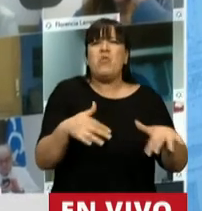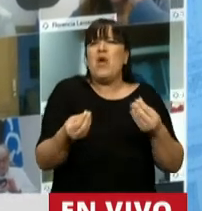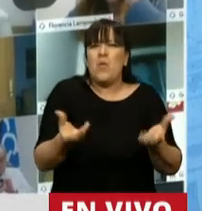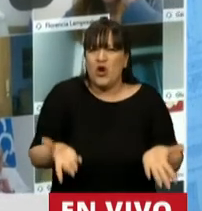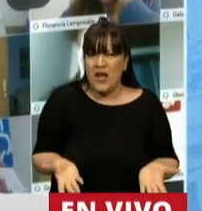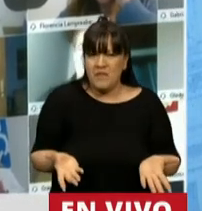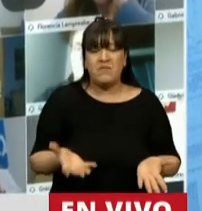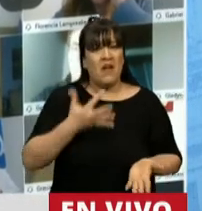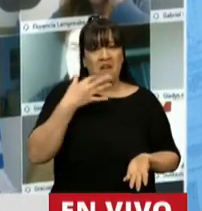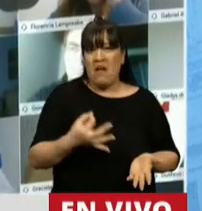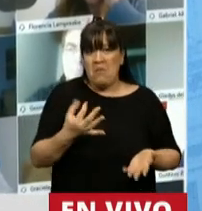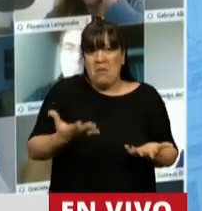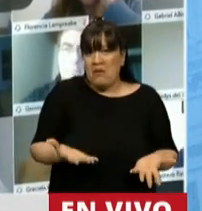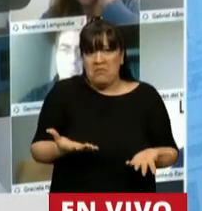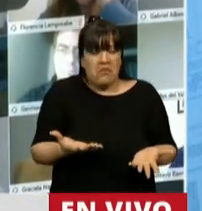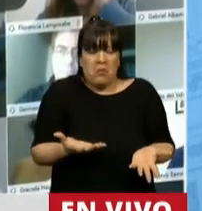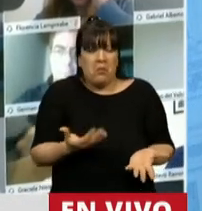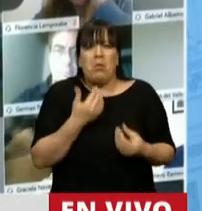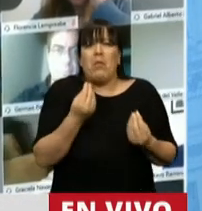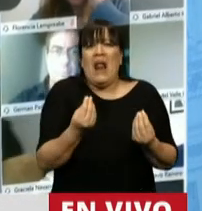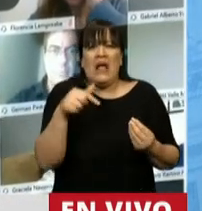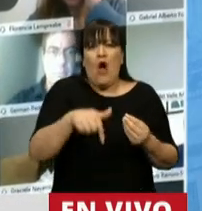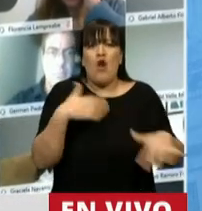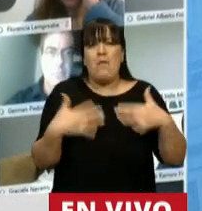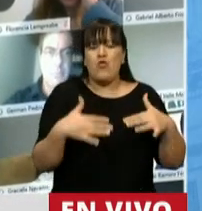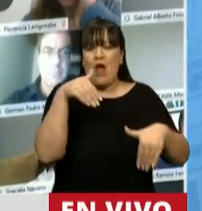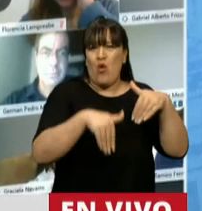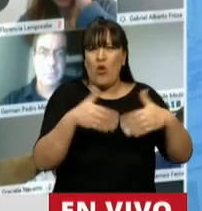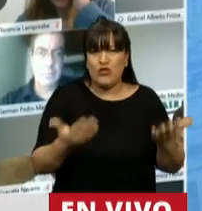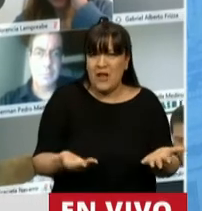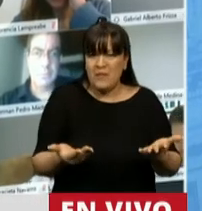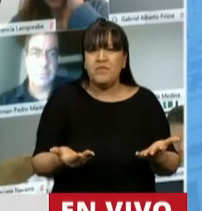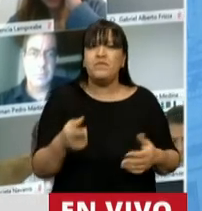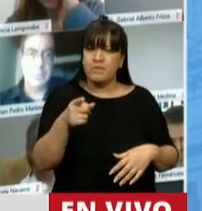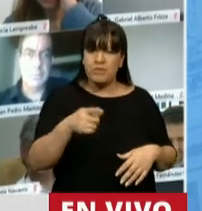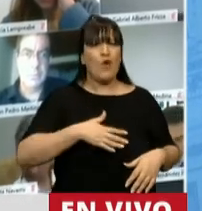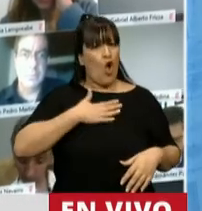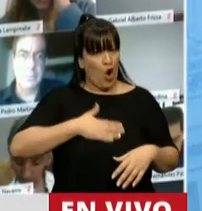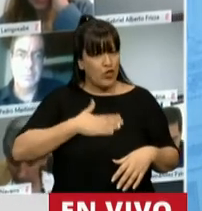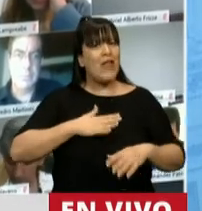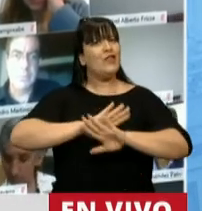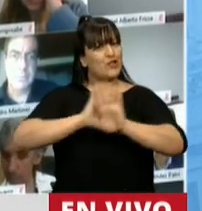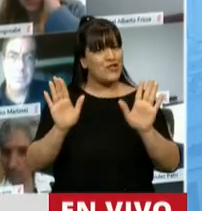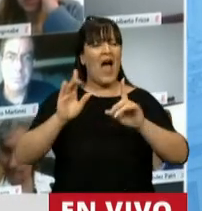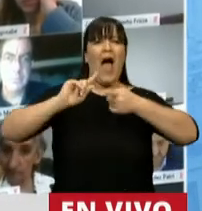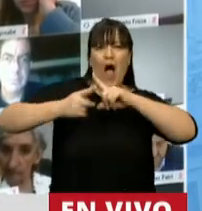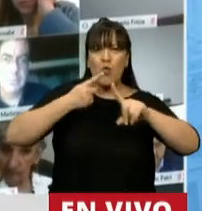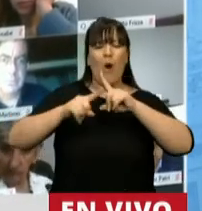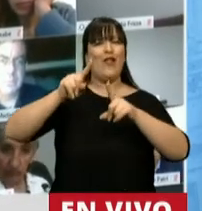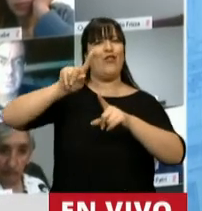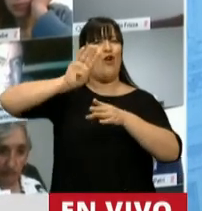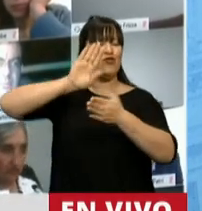Realmente no veo la situación. No satisface que se haya arreglado la deuda. Es una buena noticia para todos los